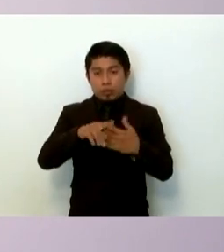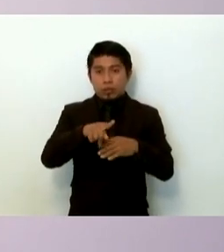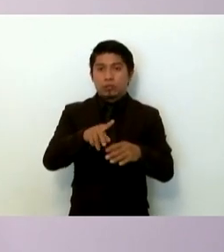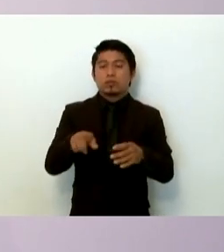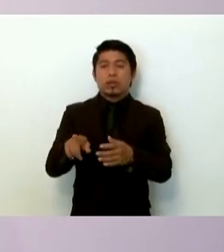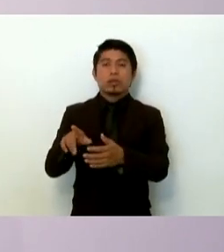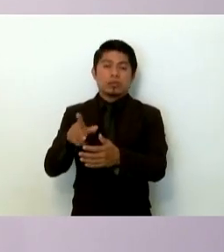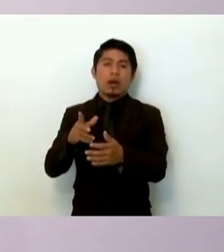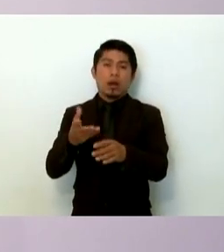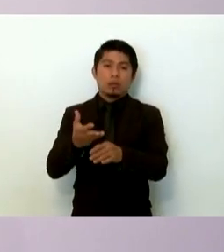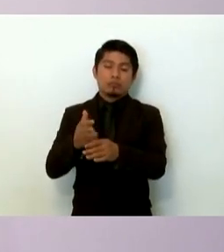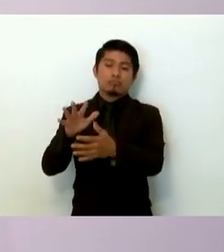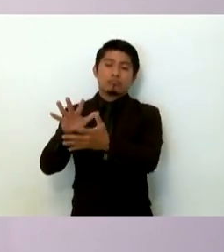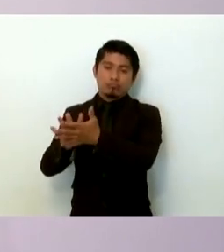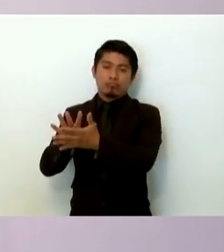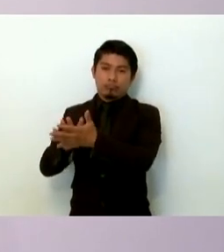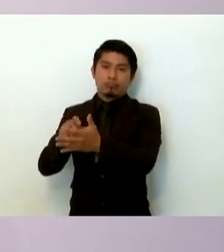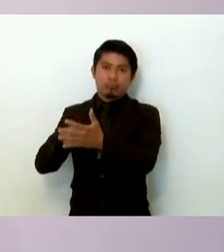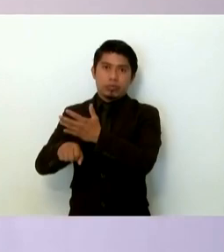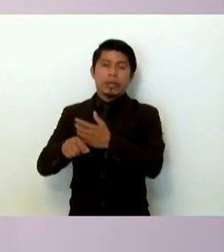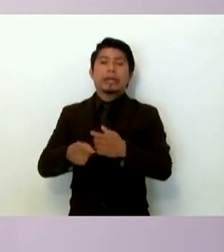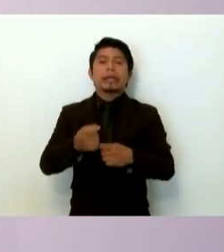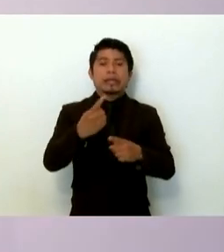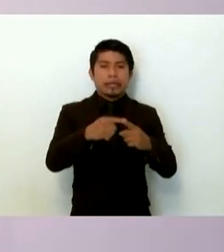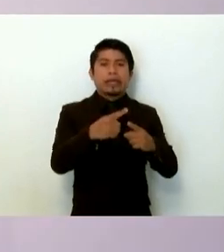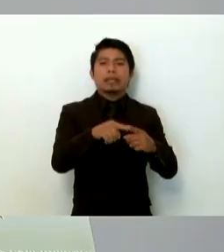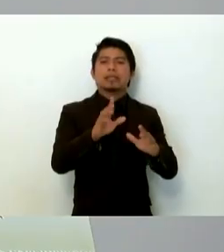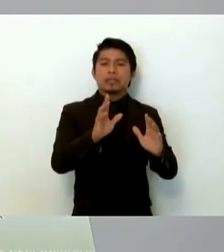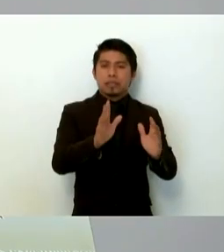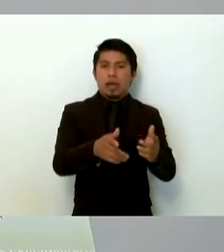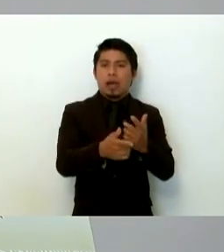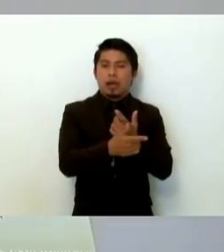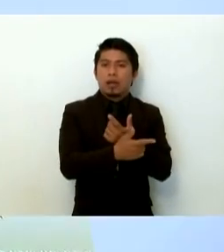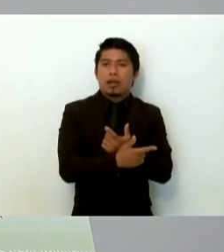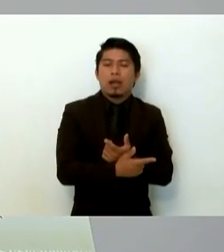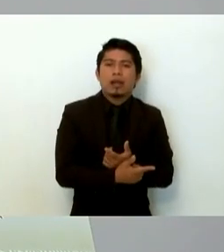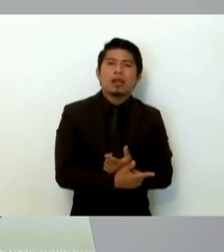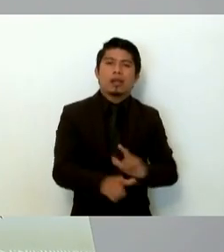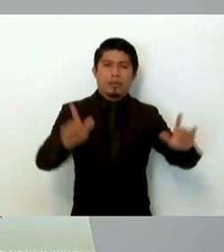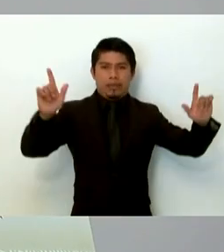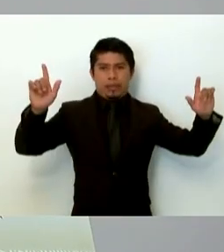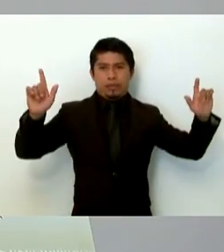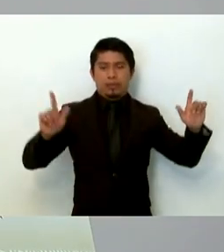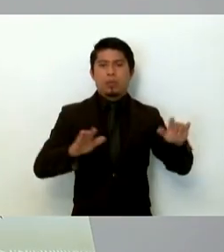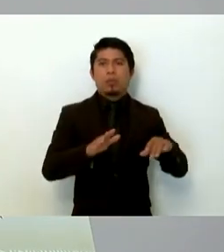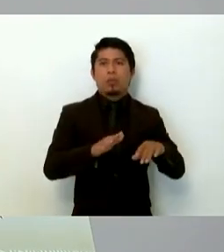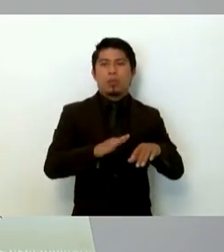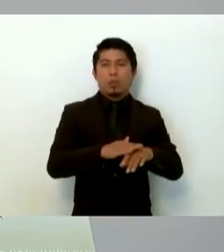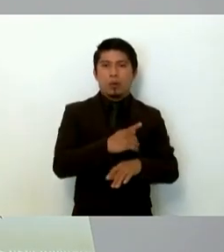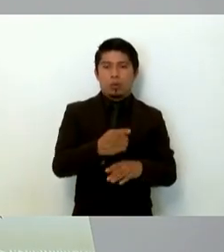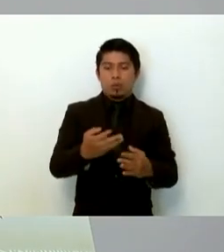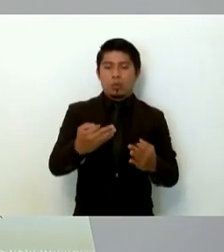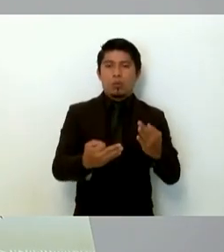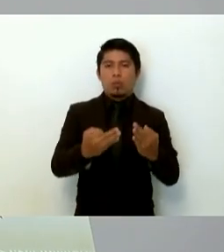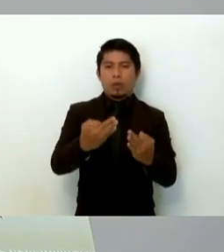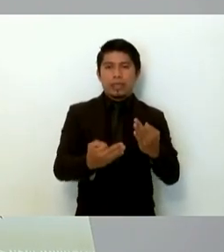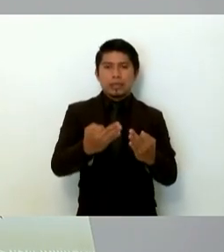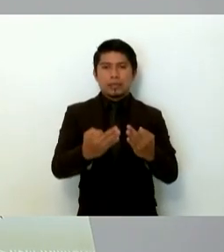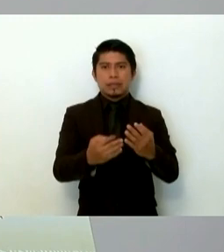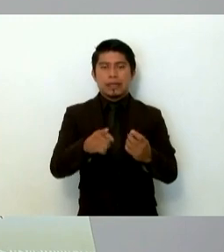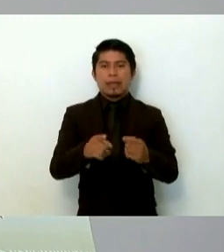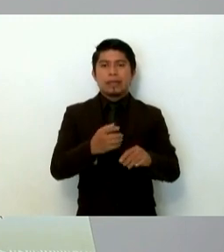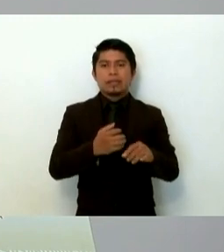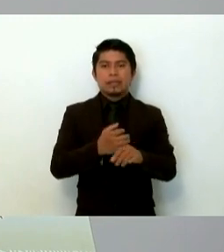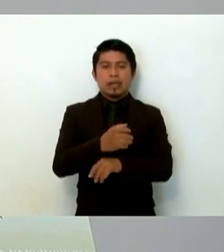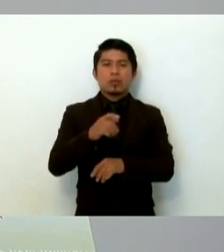libertad, como quienes obtuvieron la libertad absolutoria dictada por un juez en